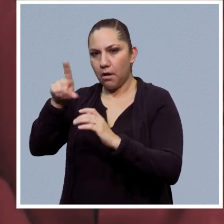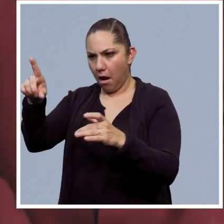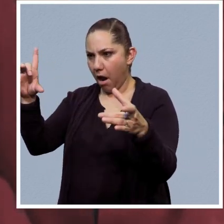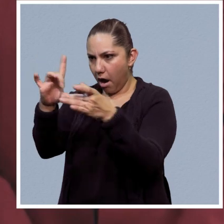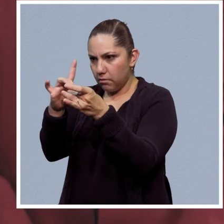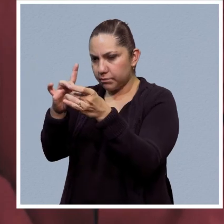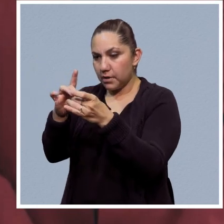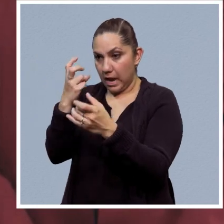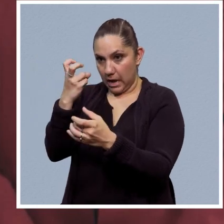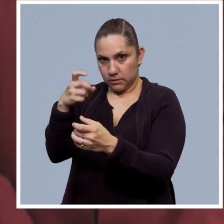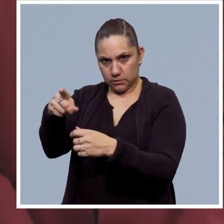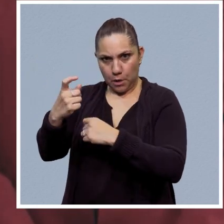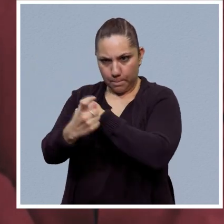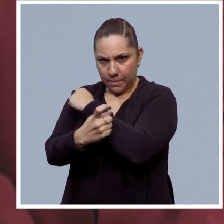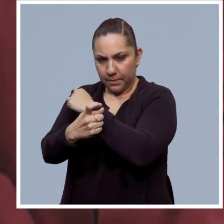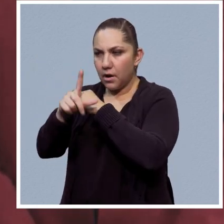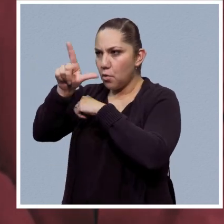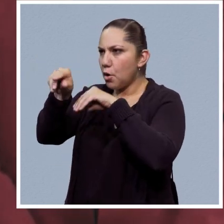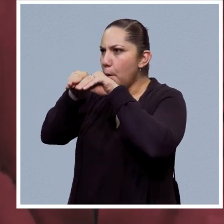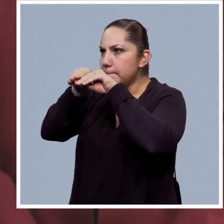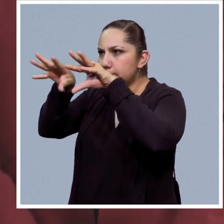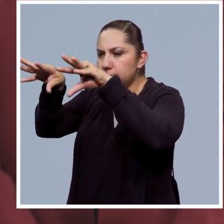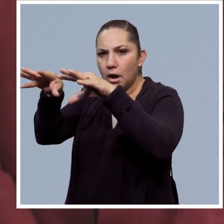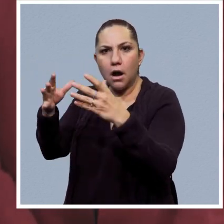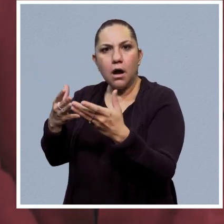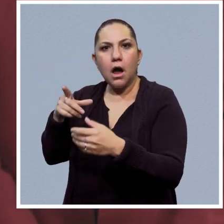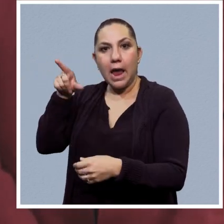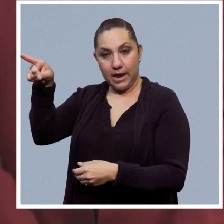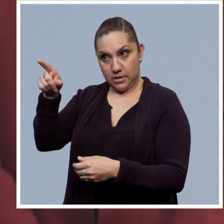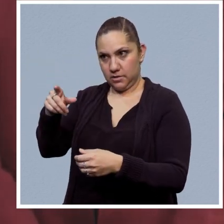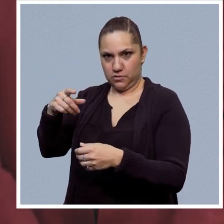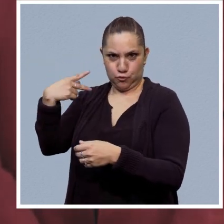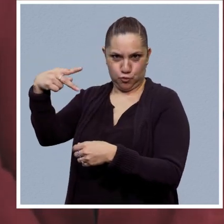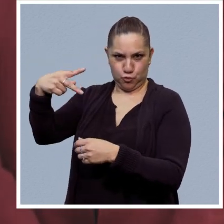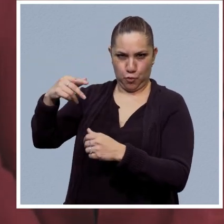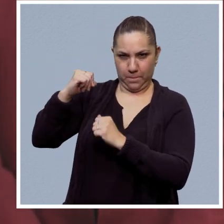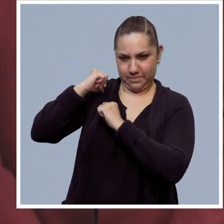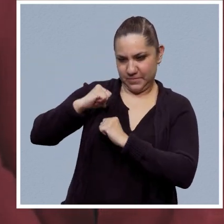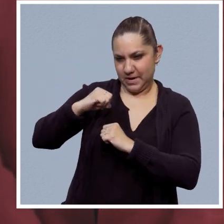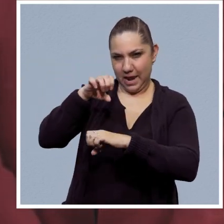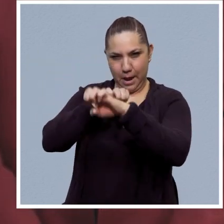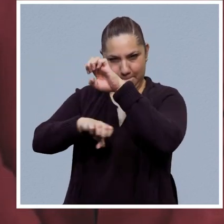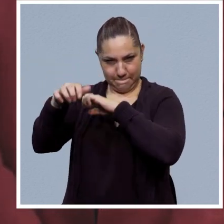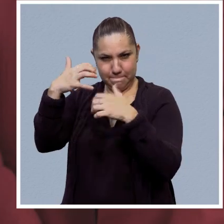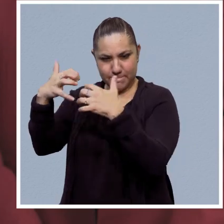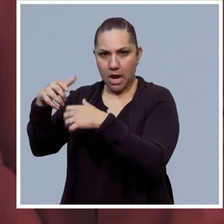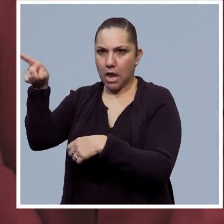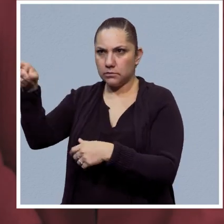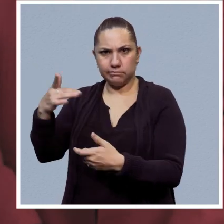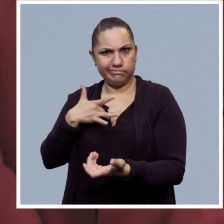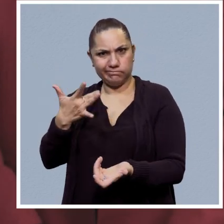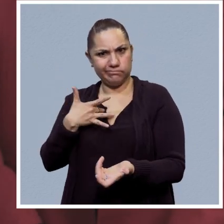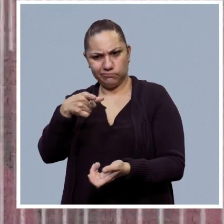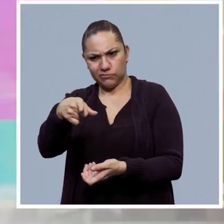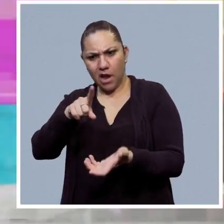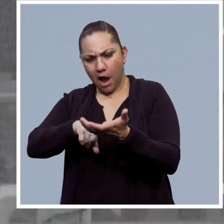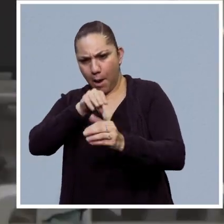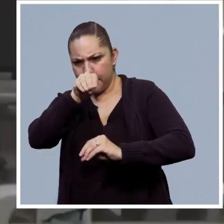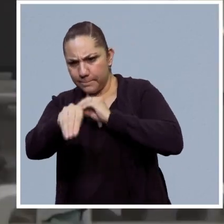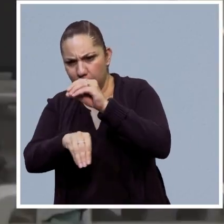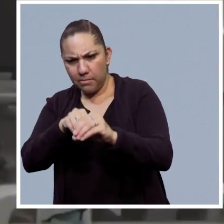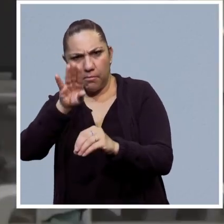plataformas, la disquera Universal Music Group solicitó la baja de esta canción posicionándose en contra del fraude.